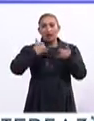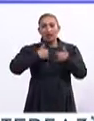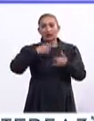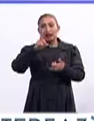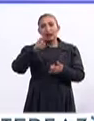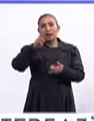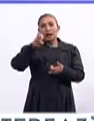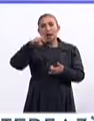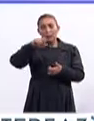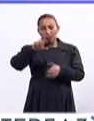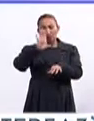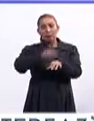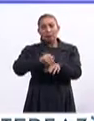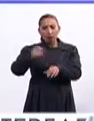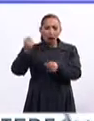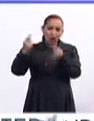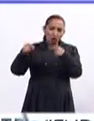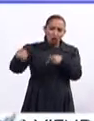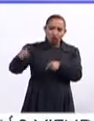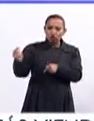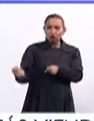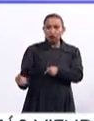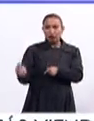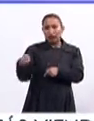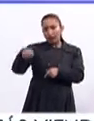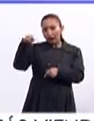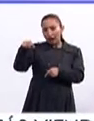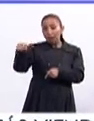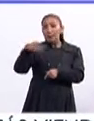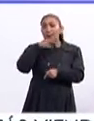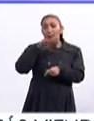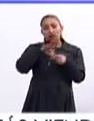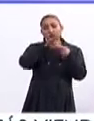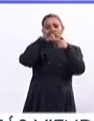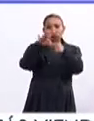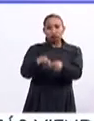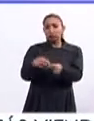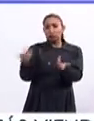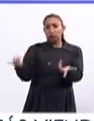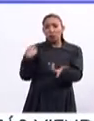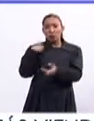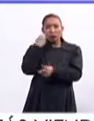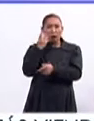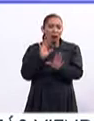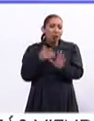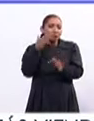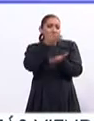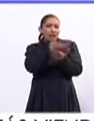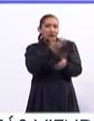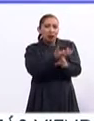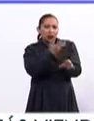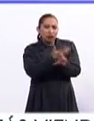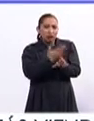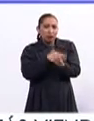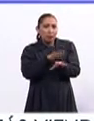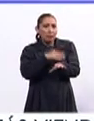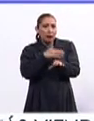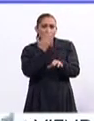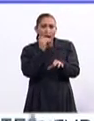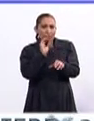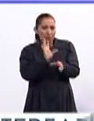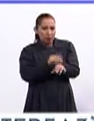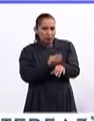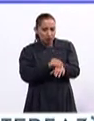dreamers, se les permitió a aquellos que eran menores de cierta edad que los padres los llevaron fuera de su voluntad a vivir a los Estados Unidos sin documentos.